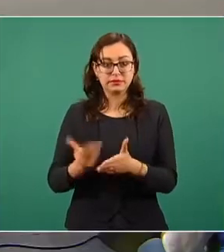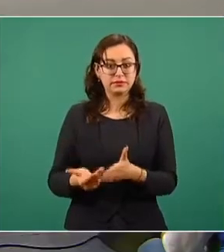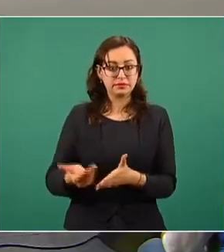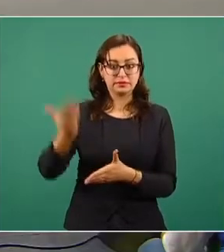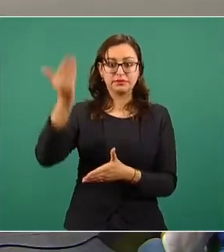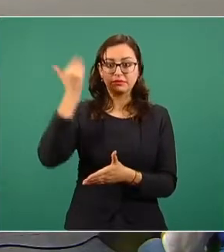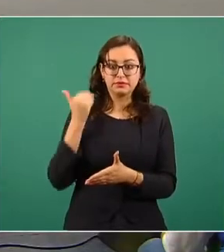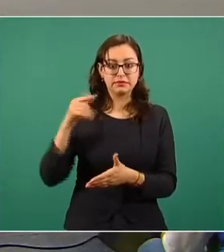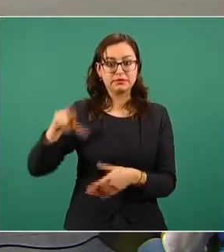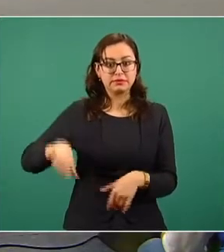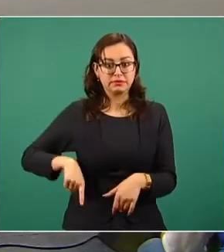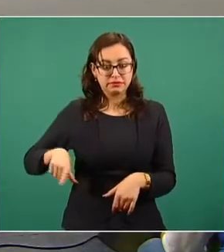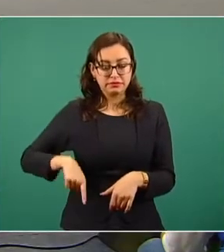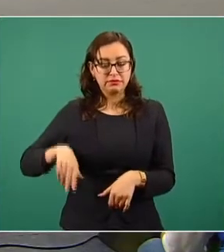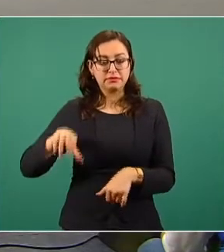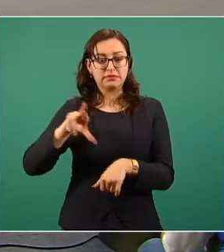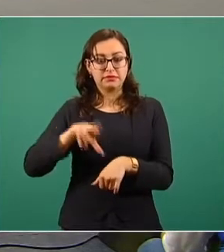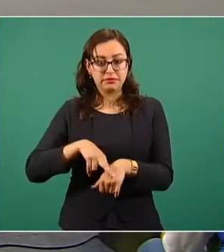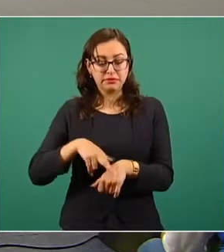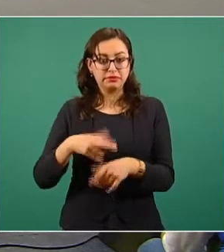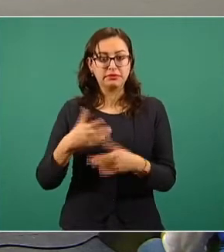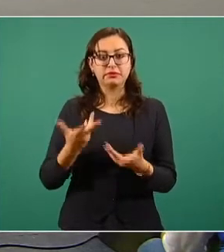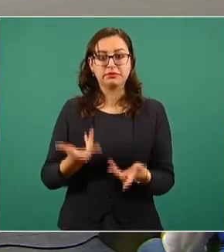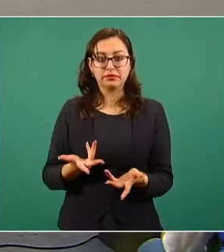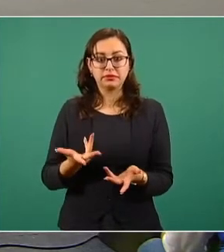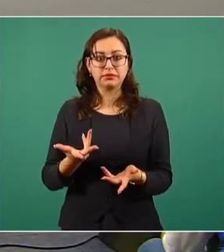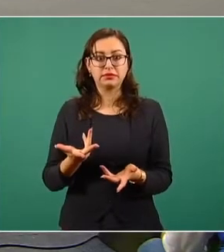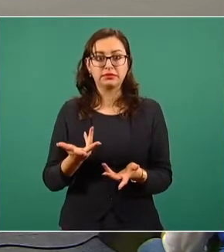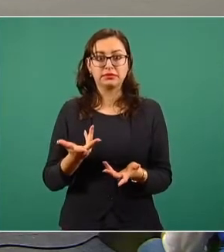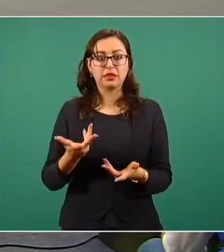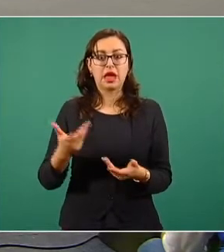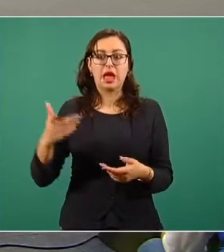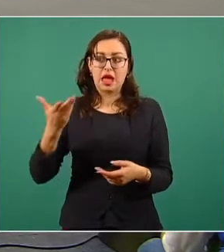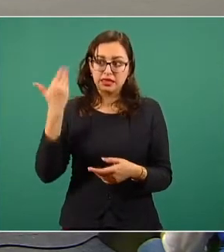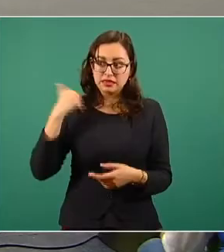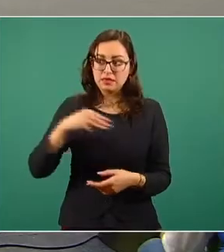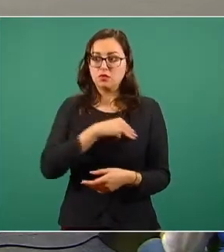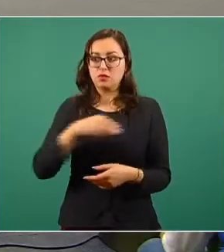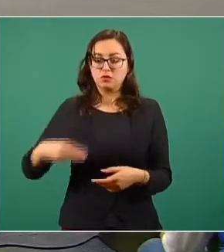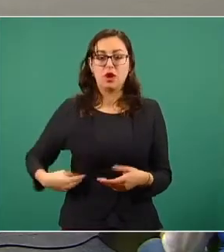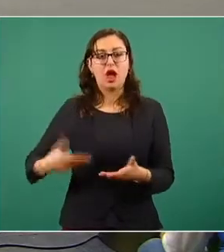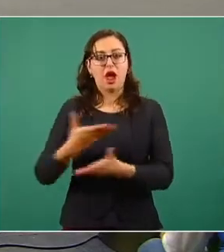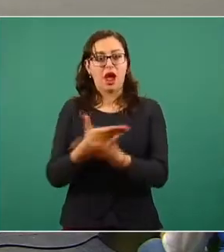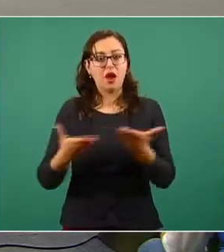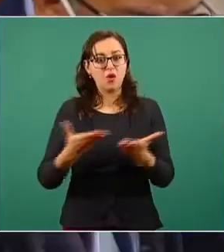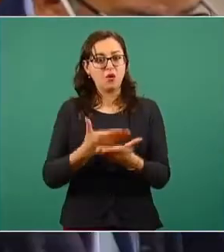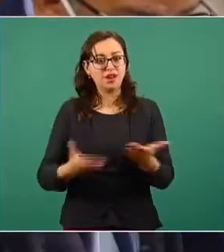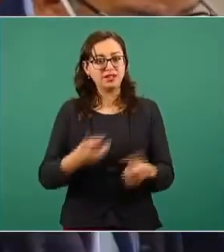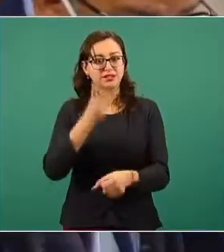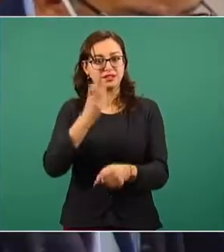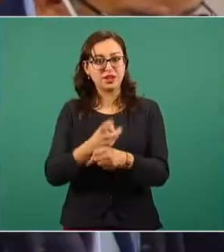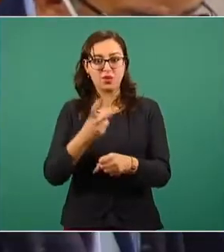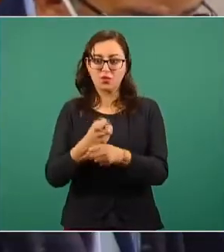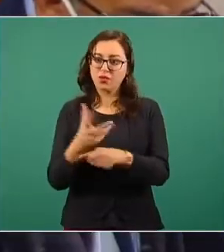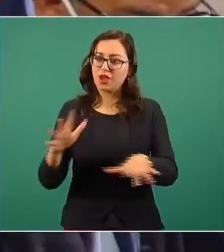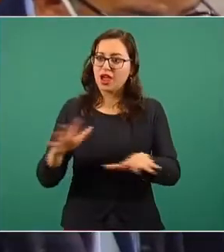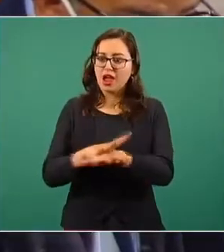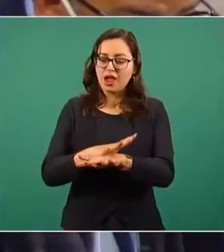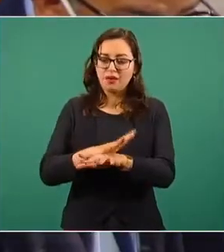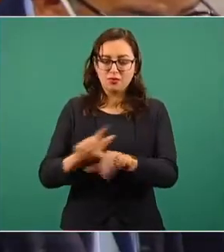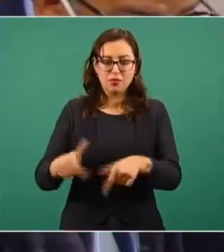político el cual han dejado en muy malas condiciones y sin embargo ahorita continúan